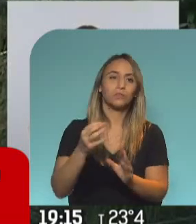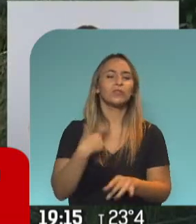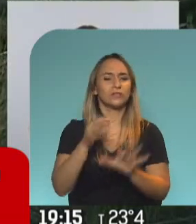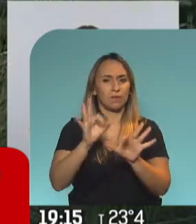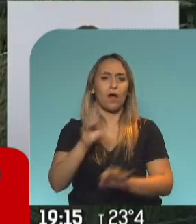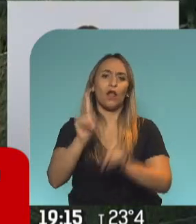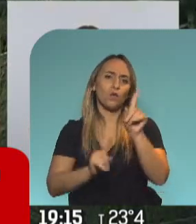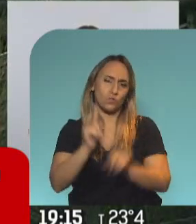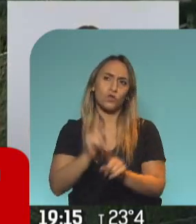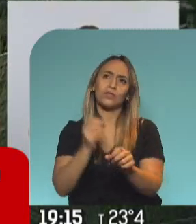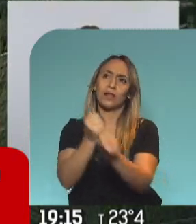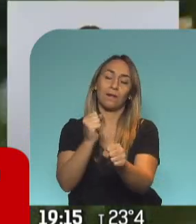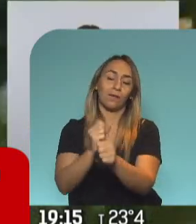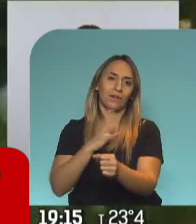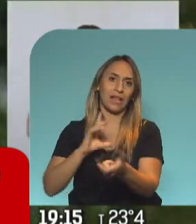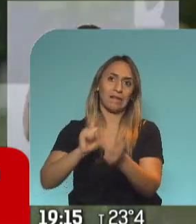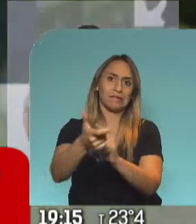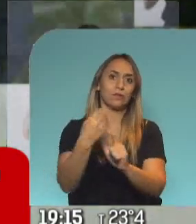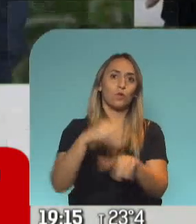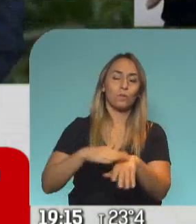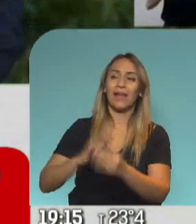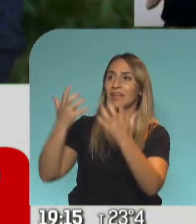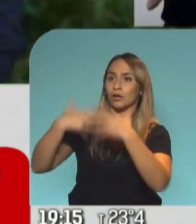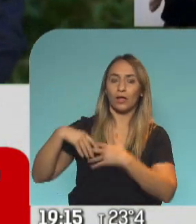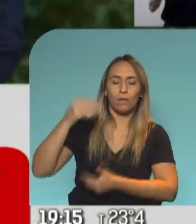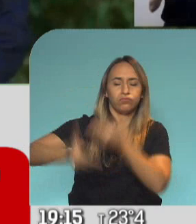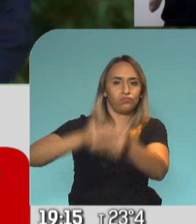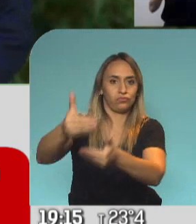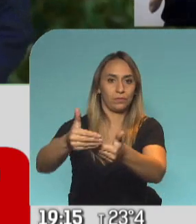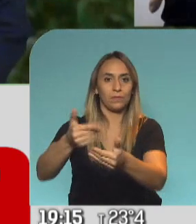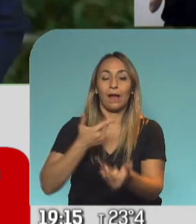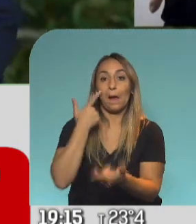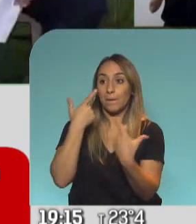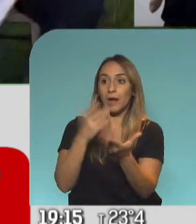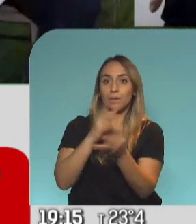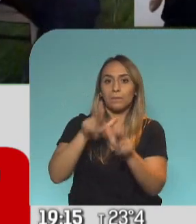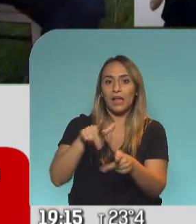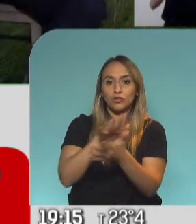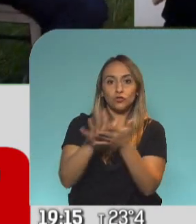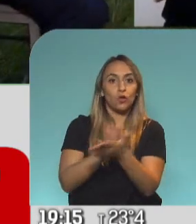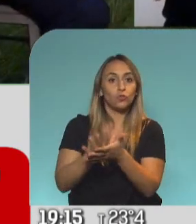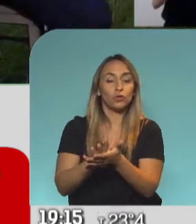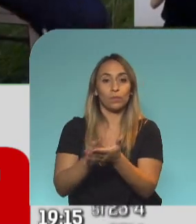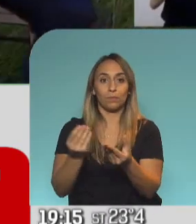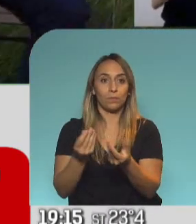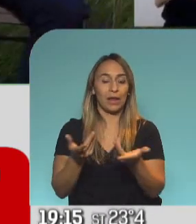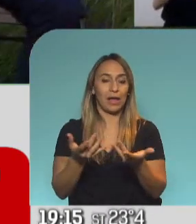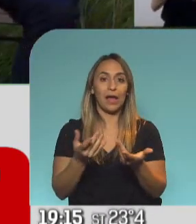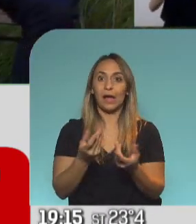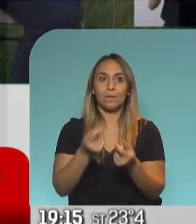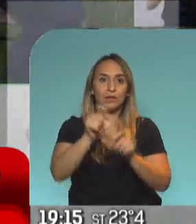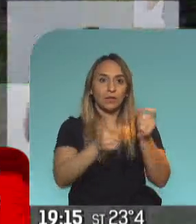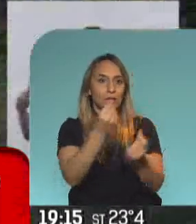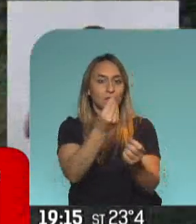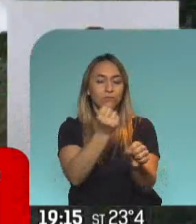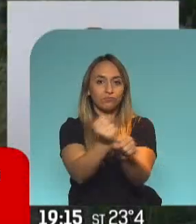desactualizados, la tecnología los va a reemplazar, hay que ver cómo poder paliar eso justamente para no obtener pérdidas laborales.